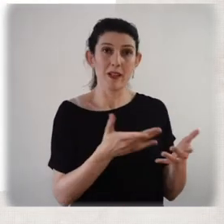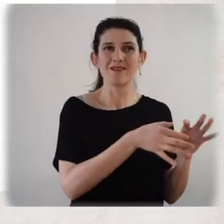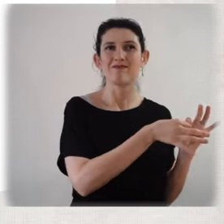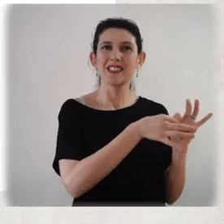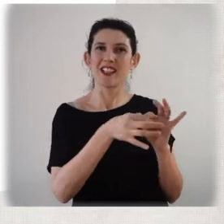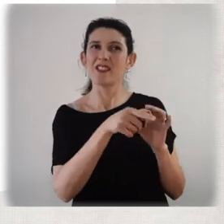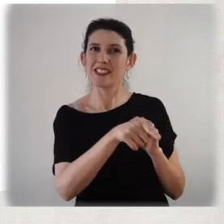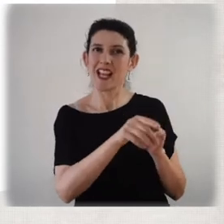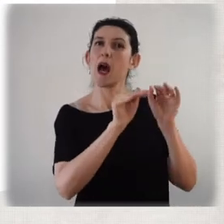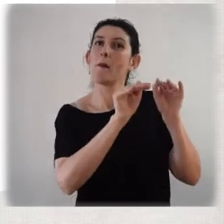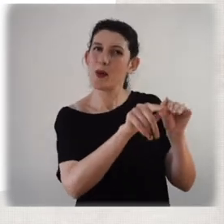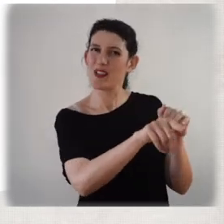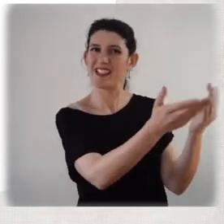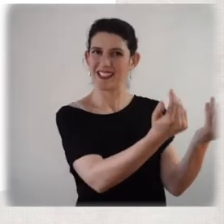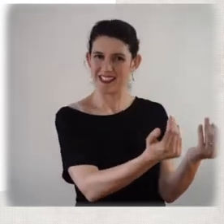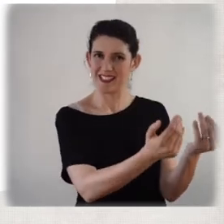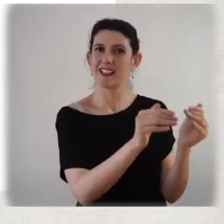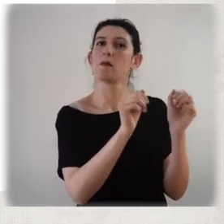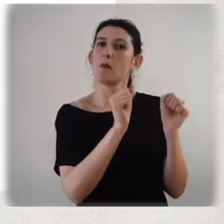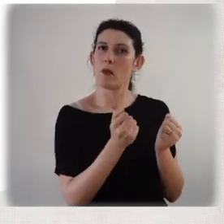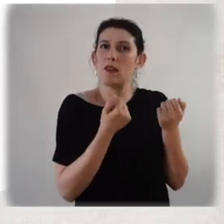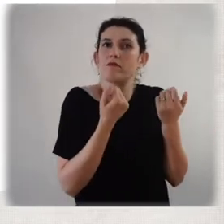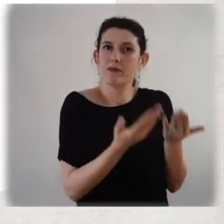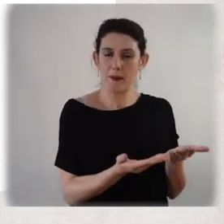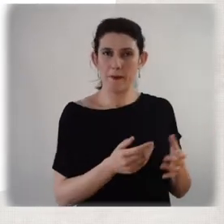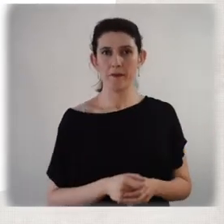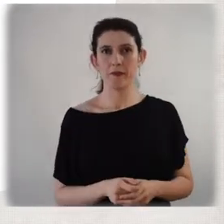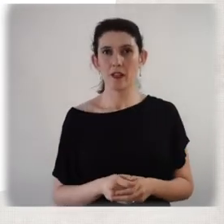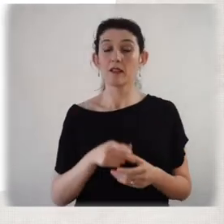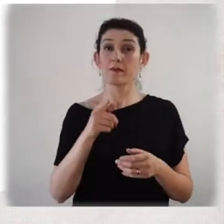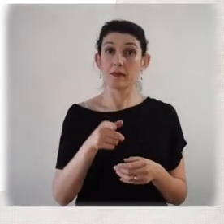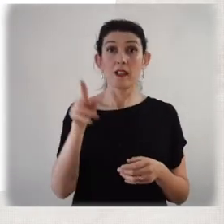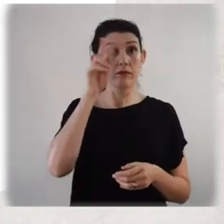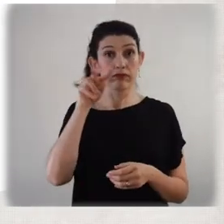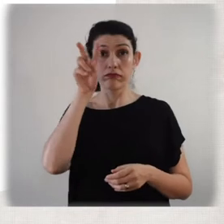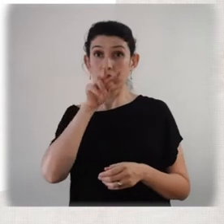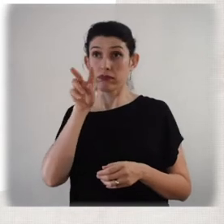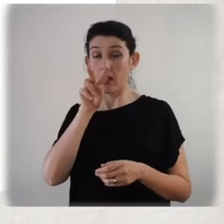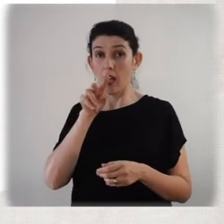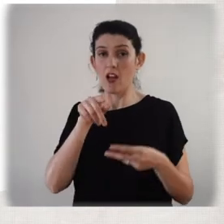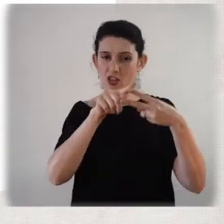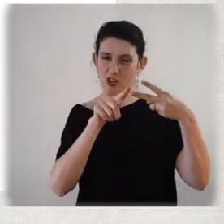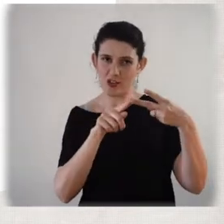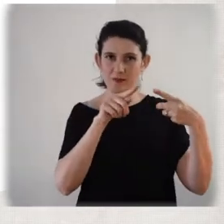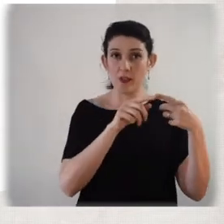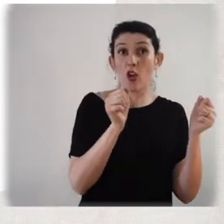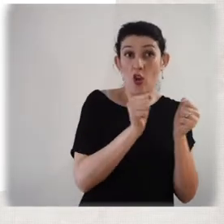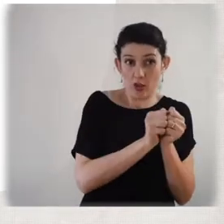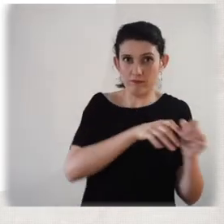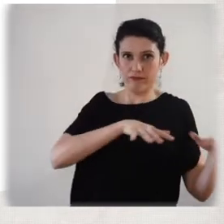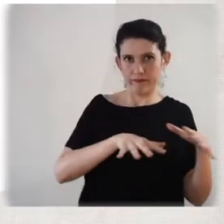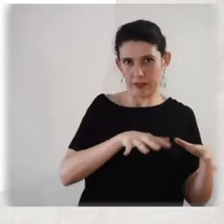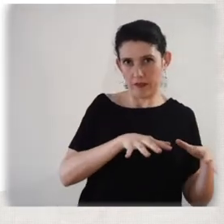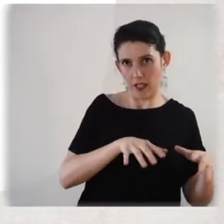atencional de dos tipos, con y sin hiperactividad, porque vieron en estos niños y niñas que siempre había dificultades de atención, pero no siempre